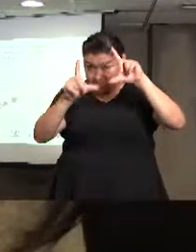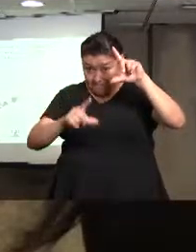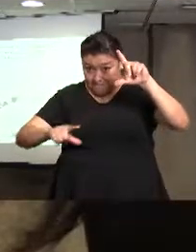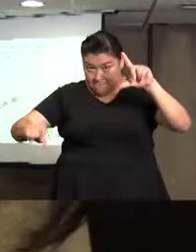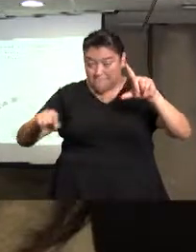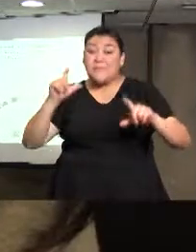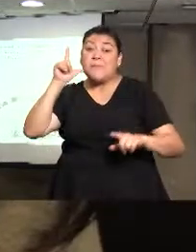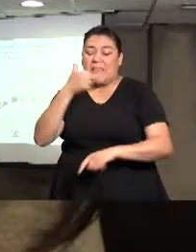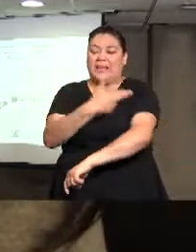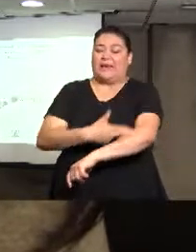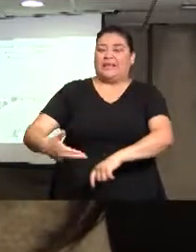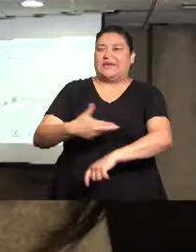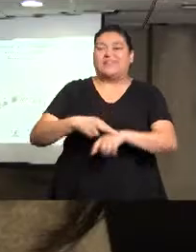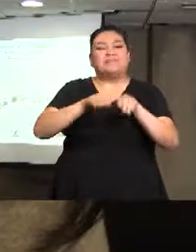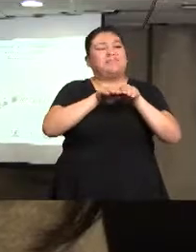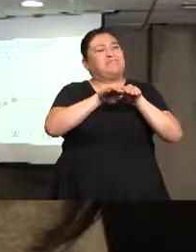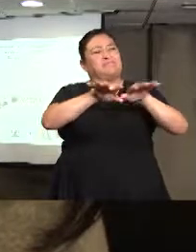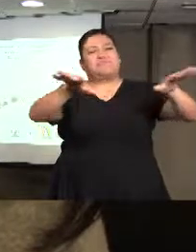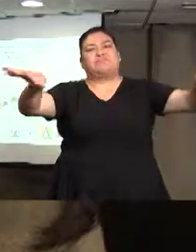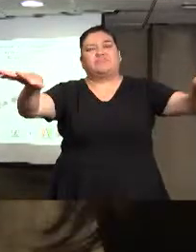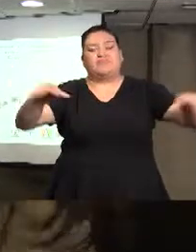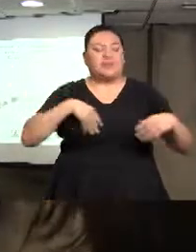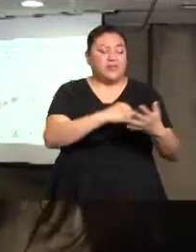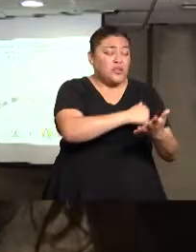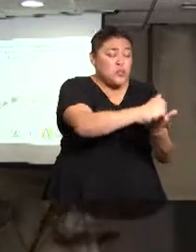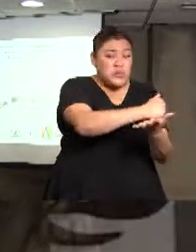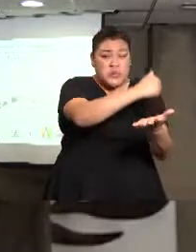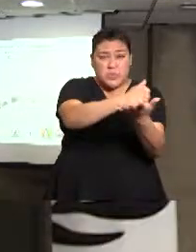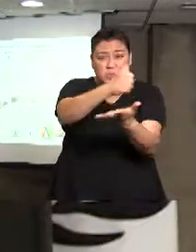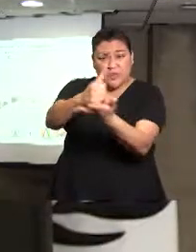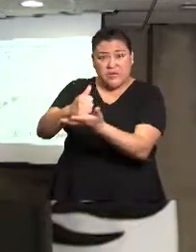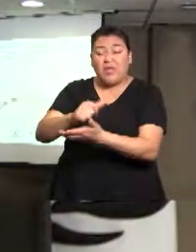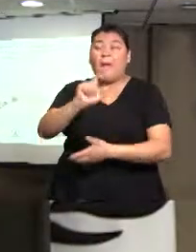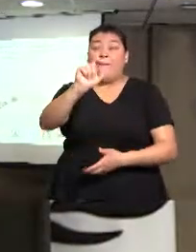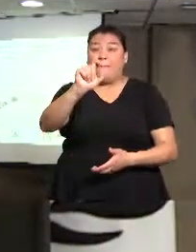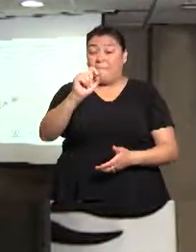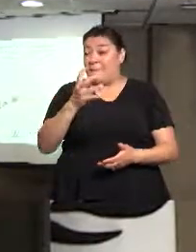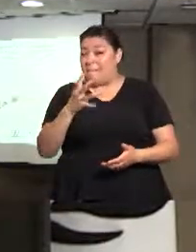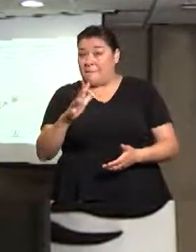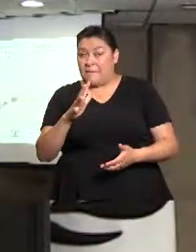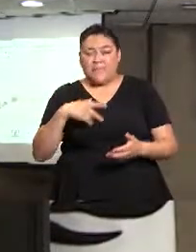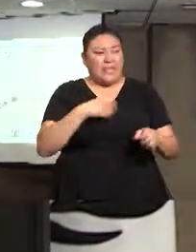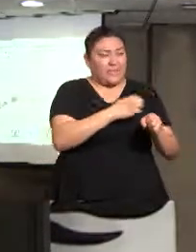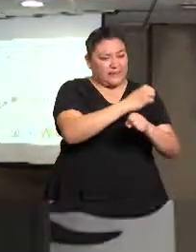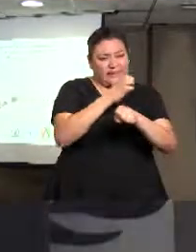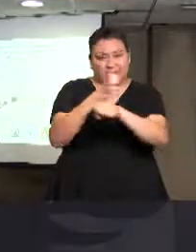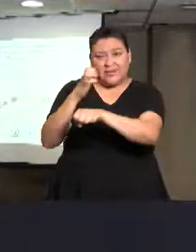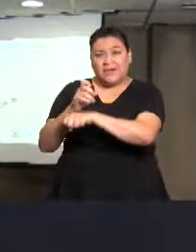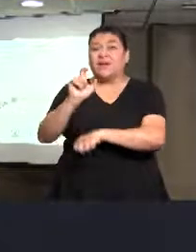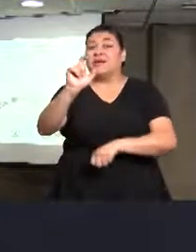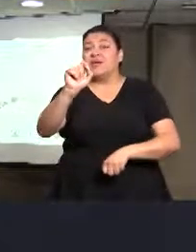jornada en más de 20 ciudades en el país, aproximadamente 20 estados.